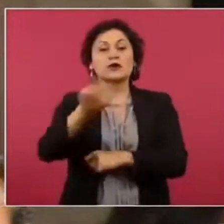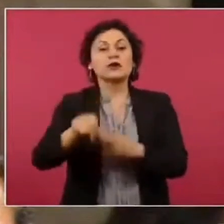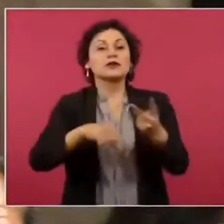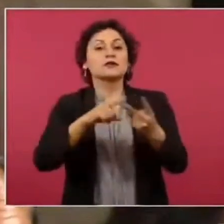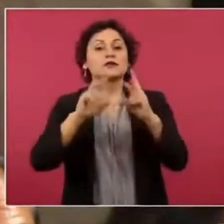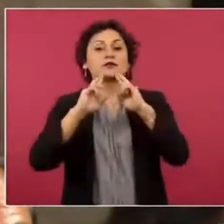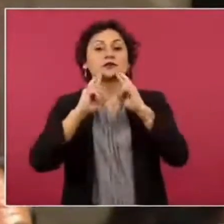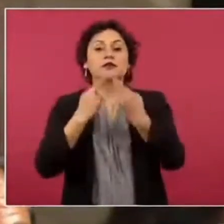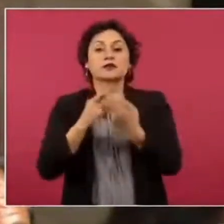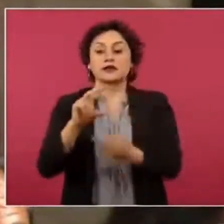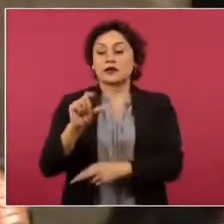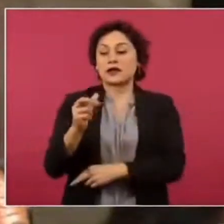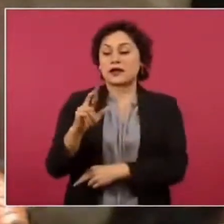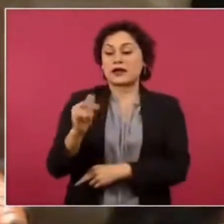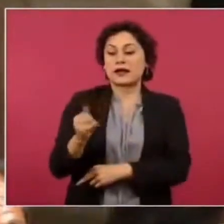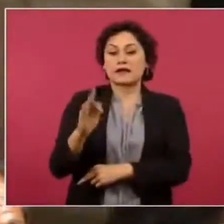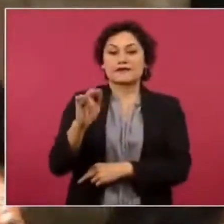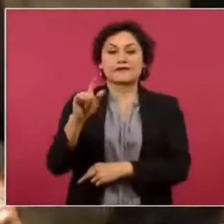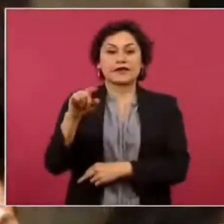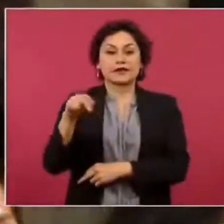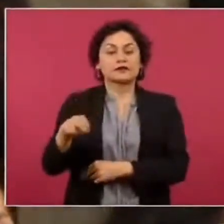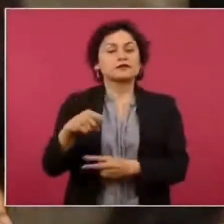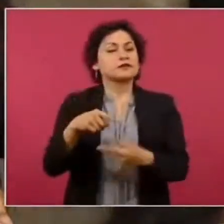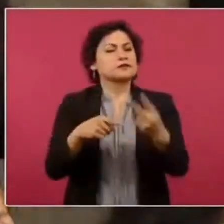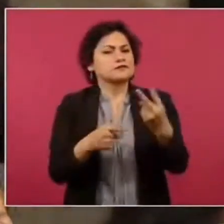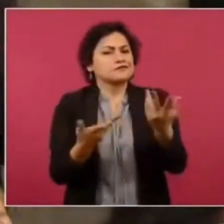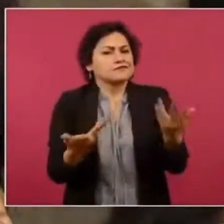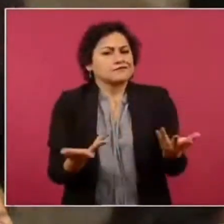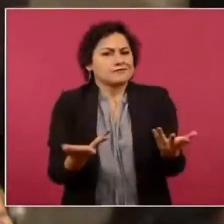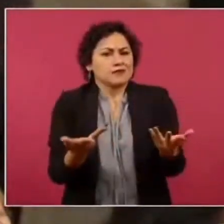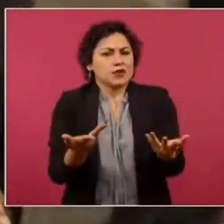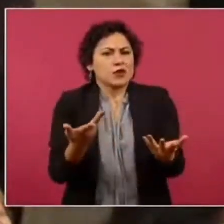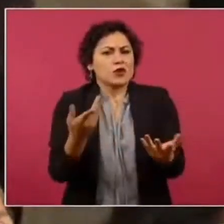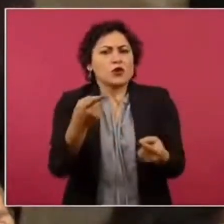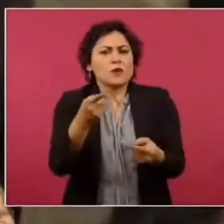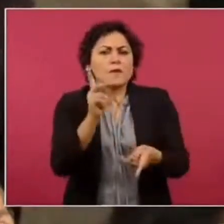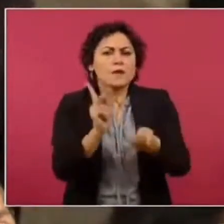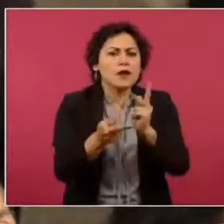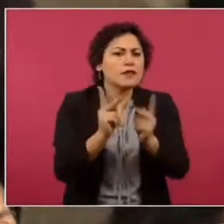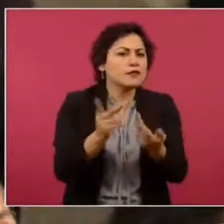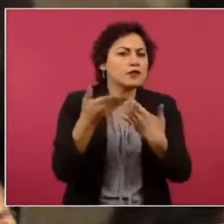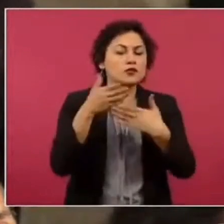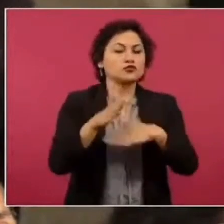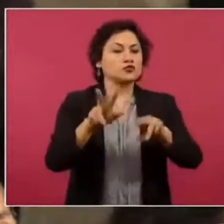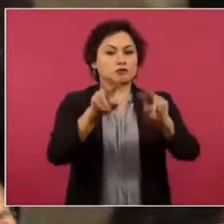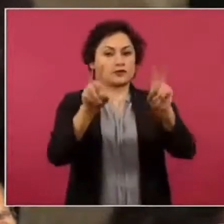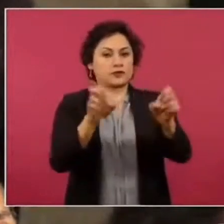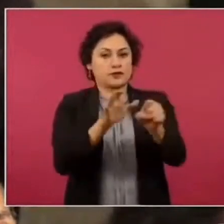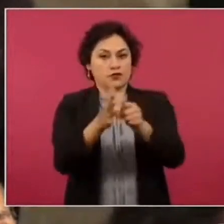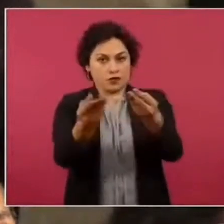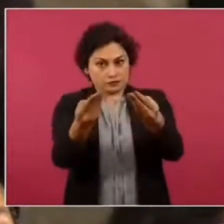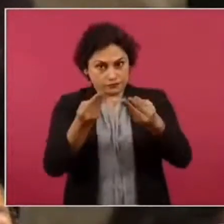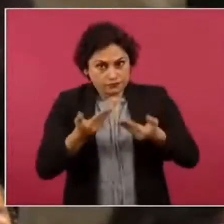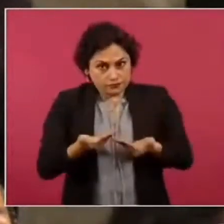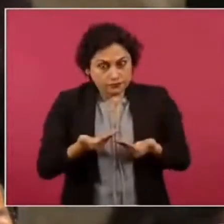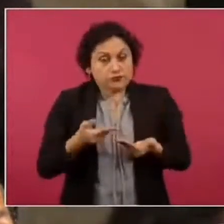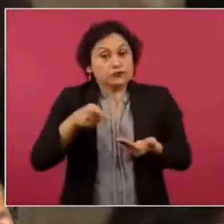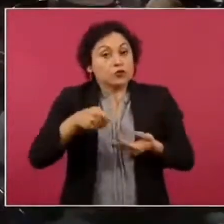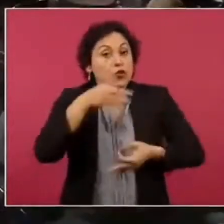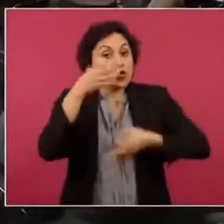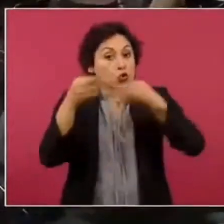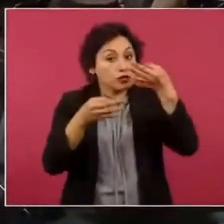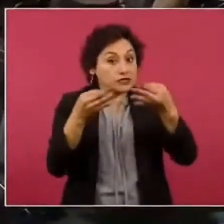Larry Free, de BlackRock, que nos puede comentar al respecto de qué platicaron y si hay buenas noticias para México.